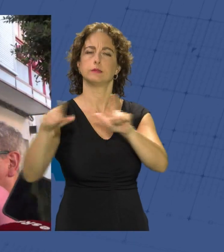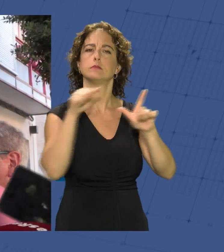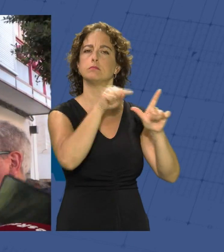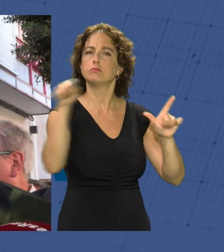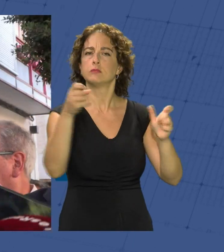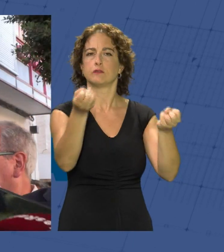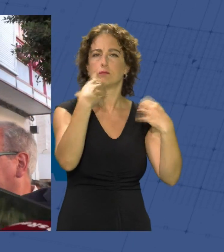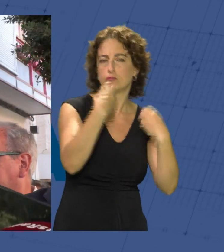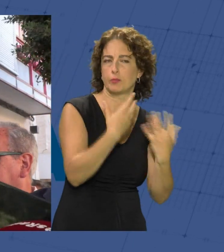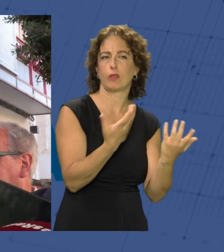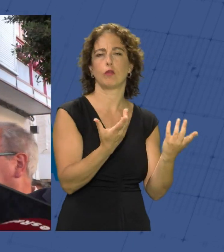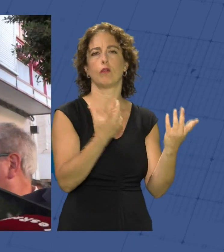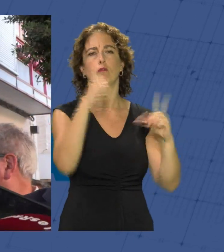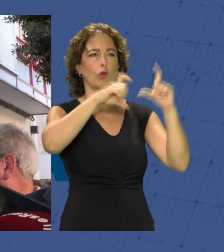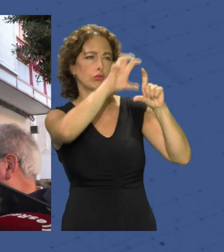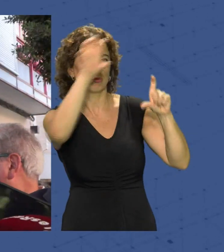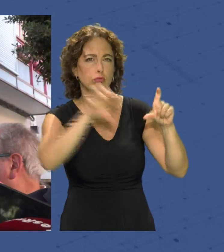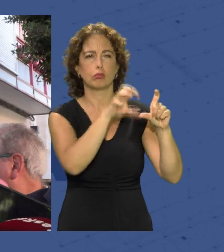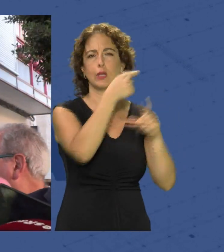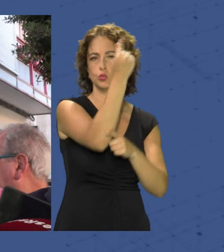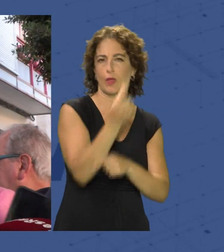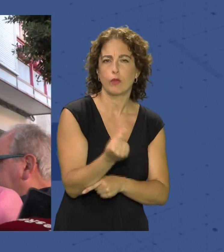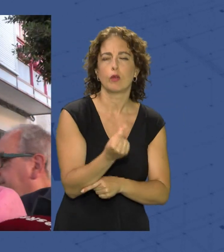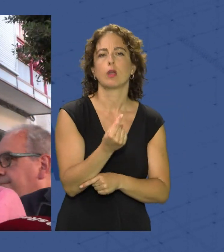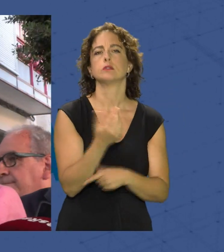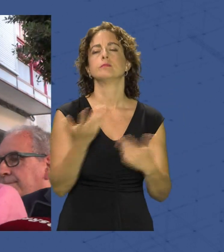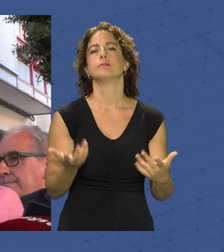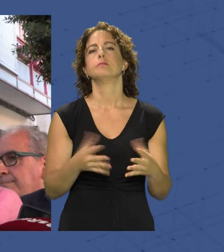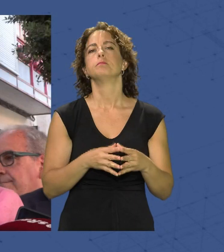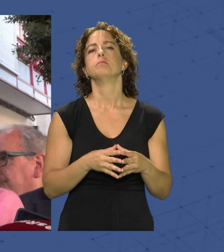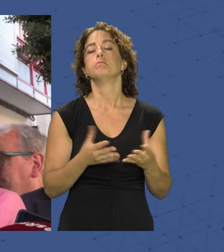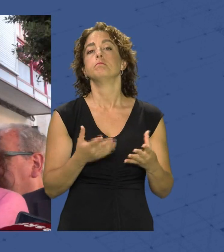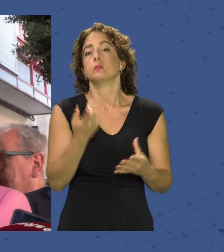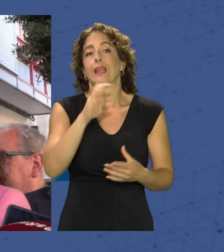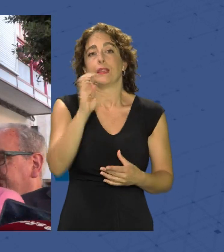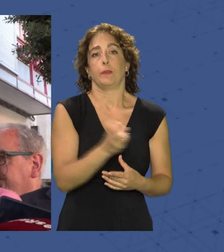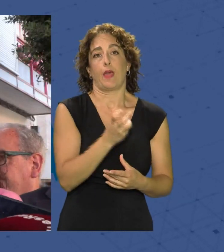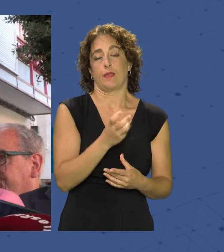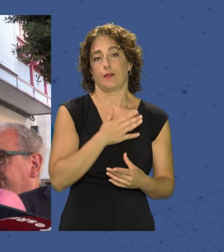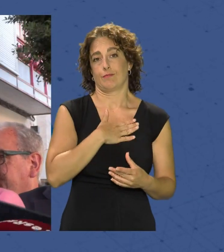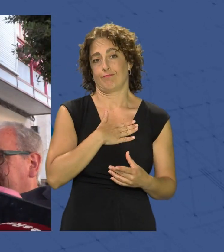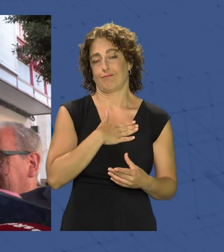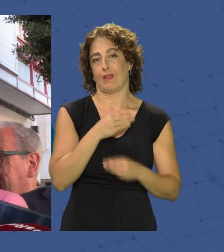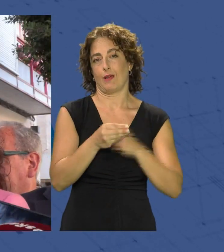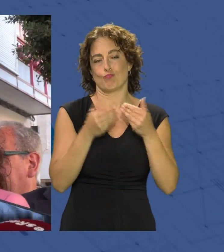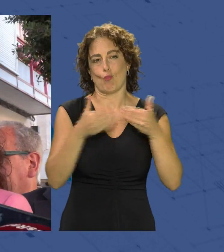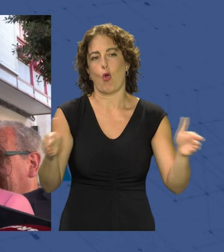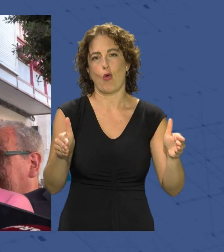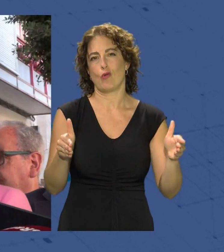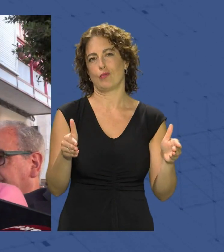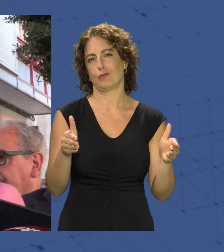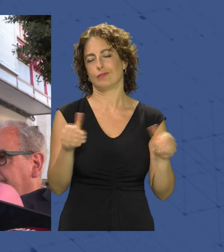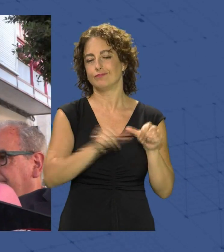fotografías hay información hay ilustraciones y esta es una de las actividades que da pistoletazo de salida a